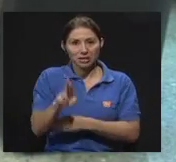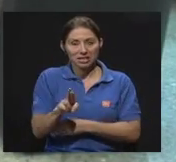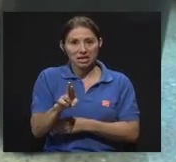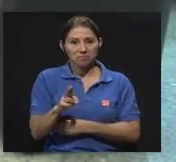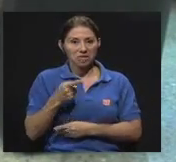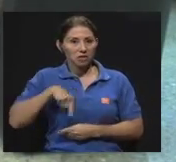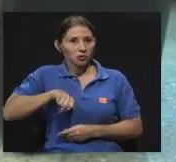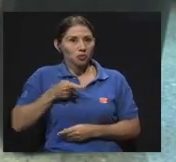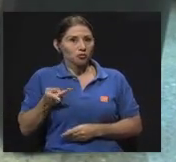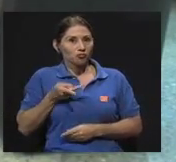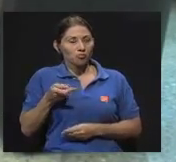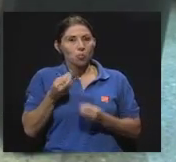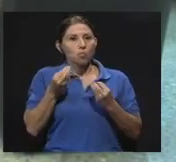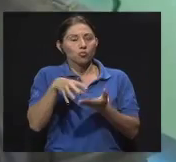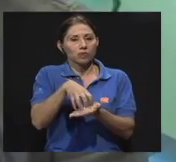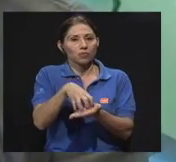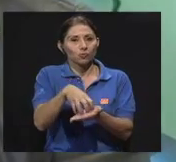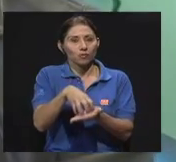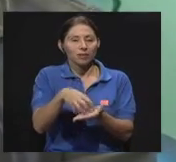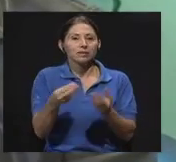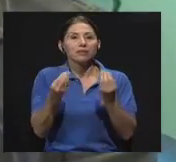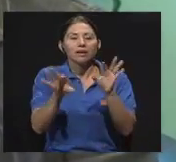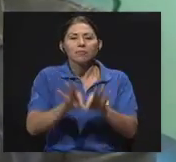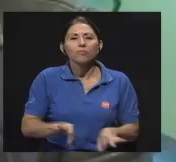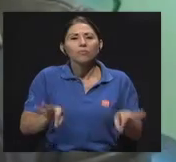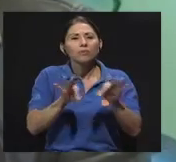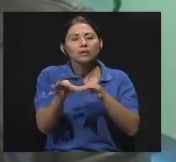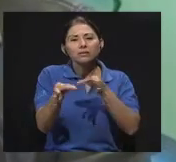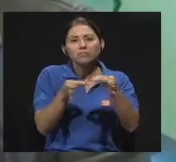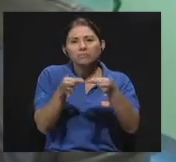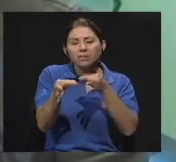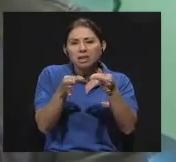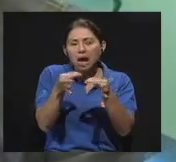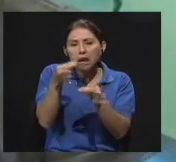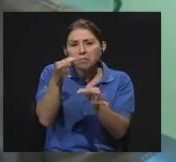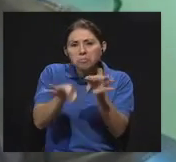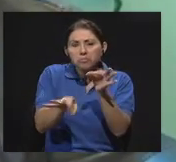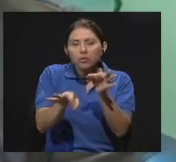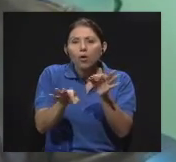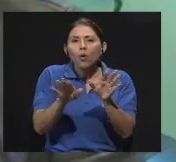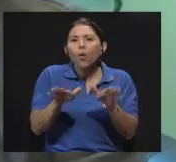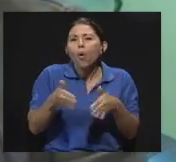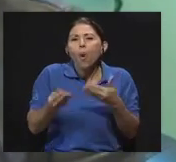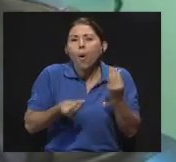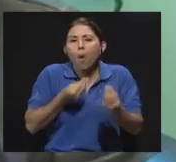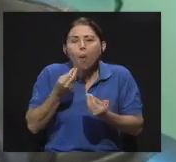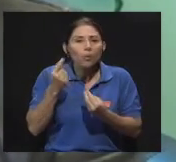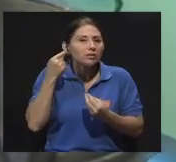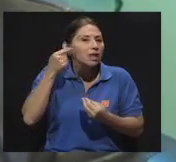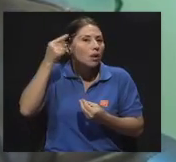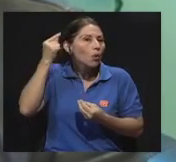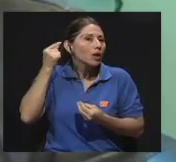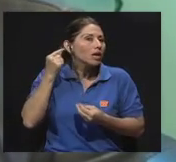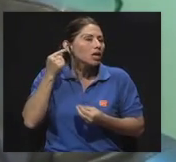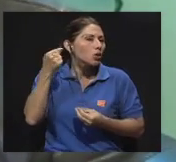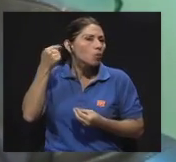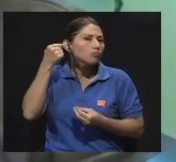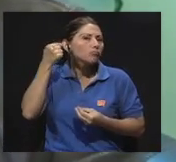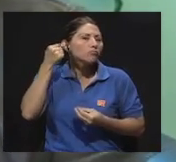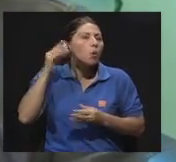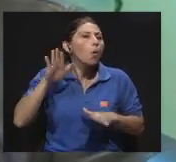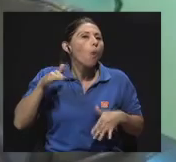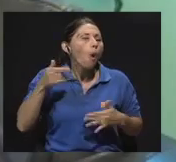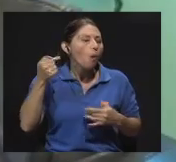muchas dudas, doctor, y entre ellas sería importante tal vez como explicar muy brevemente cómo se maneja, cómo es el oído, ¿verdad?, nuestro oído